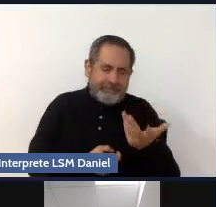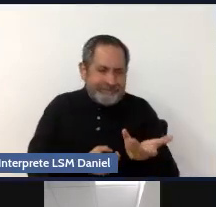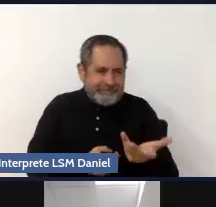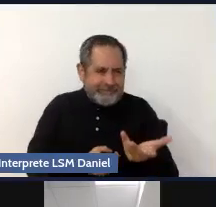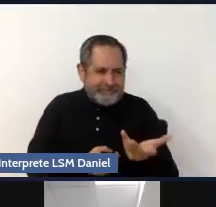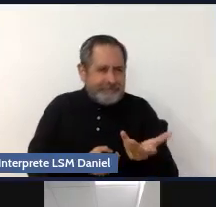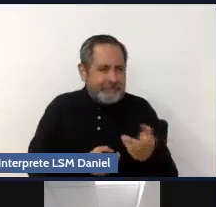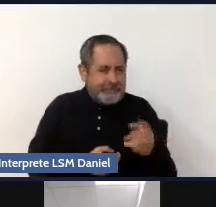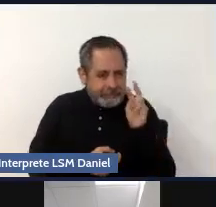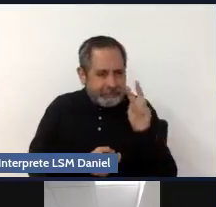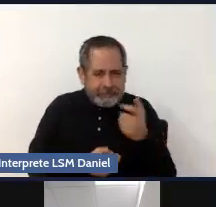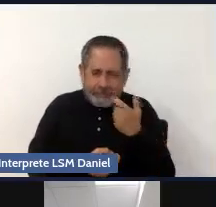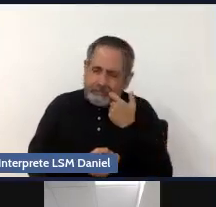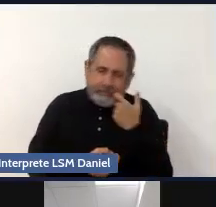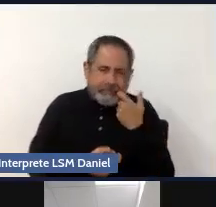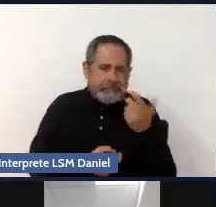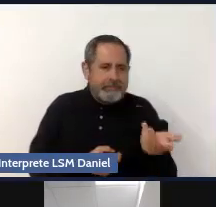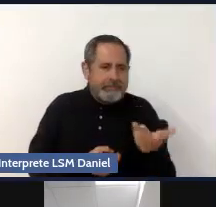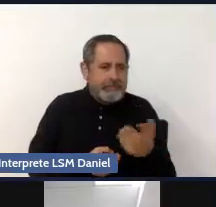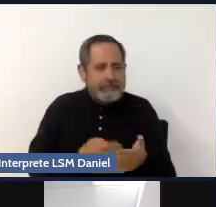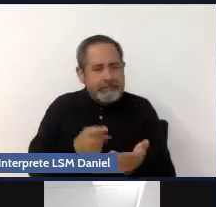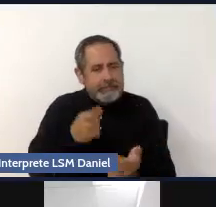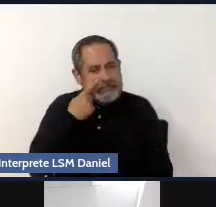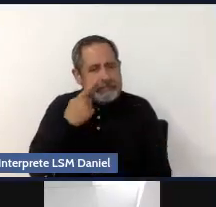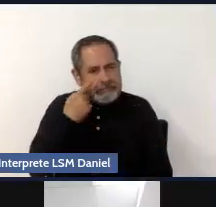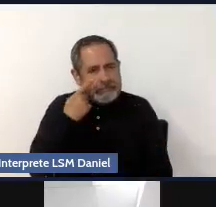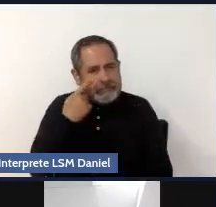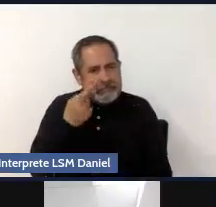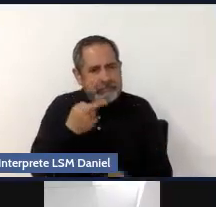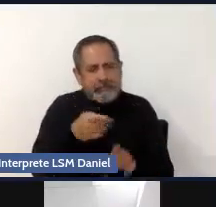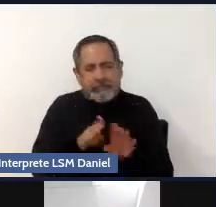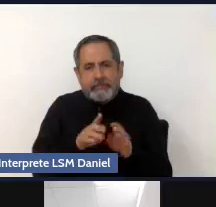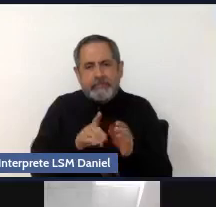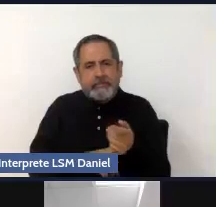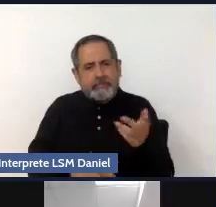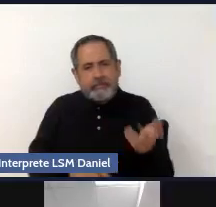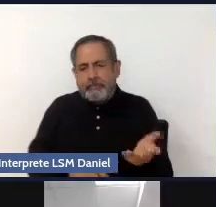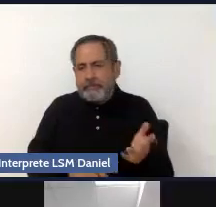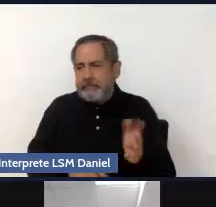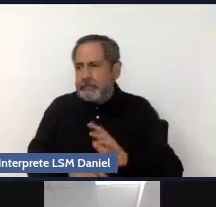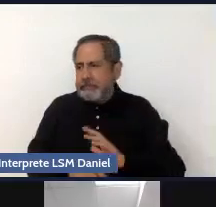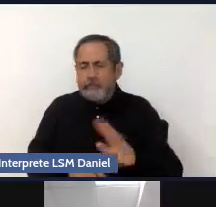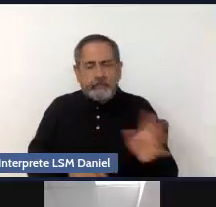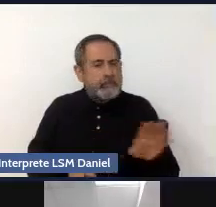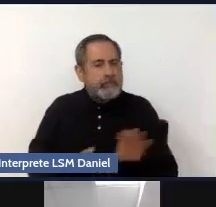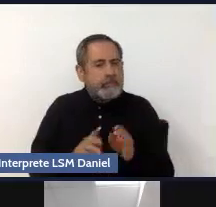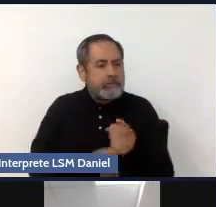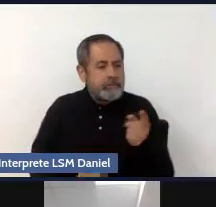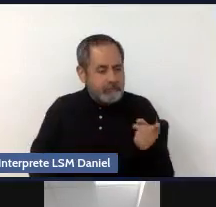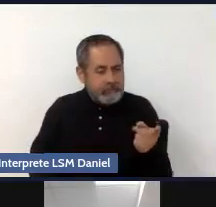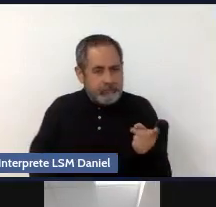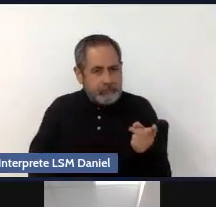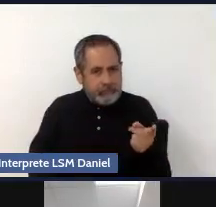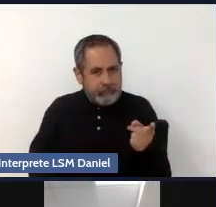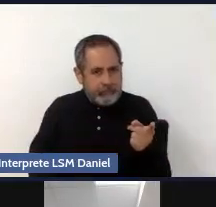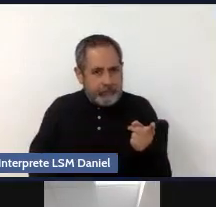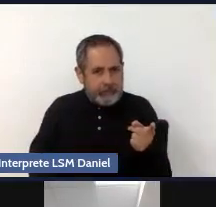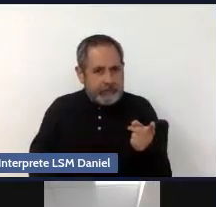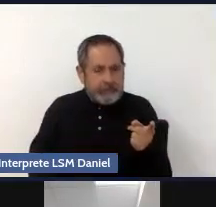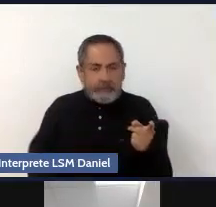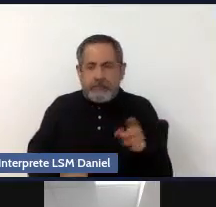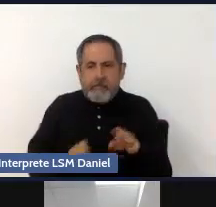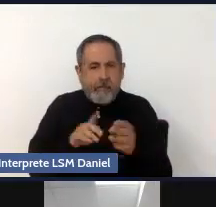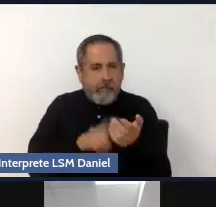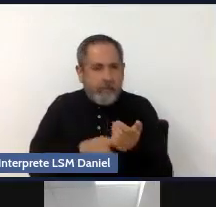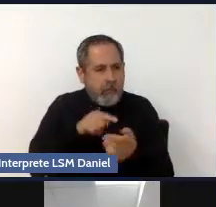presente constantemente, hay una impulsividad, ya